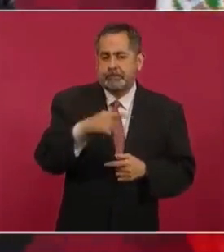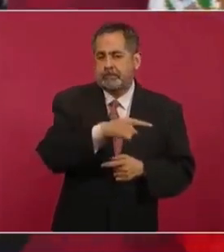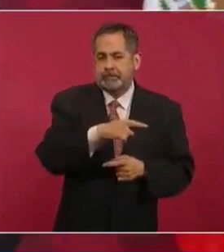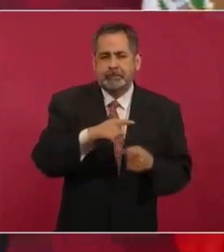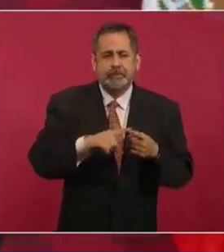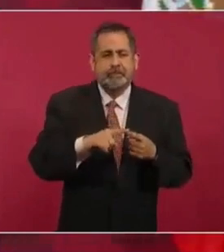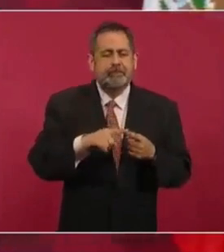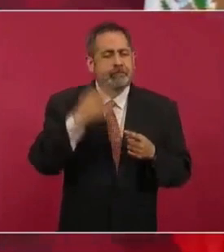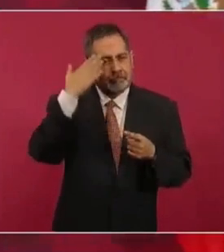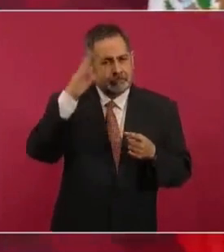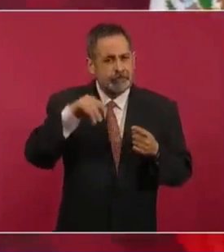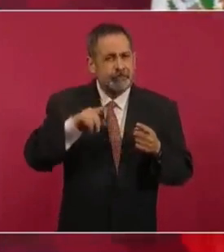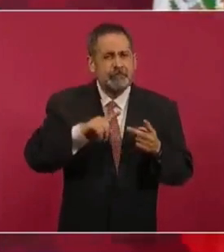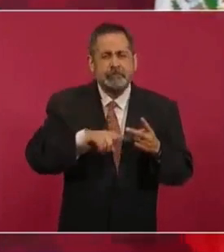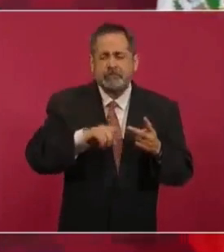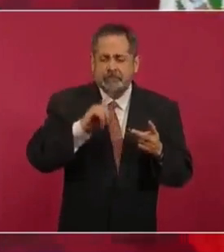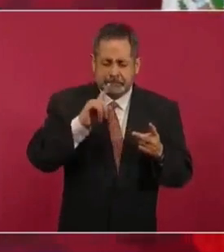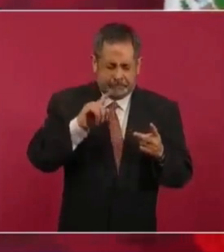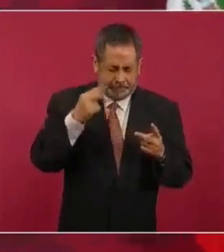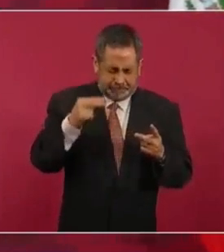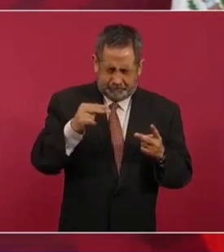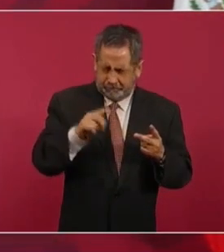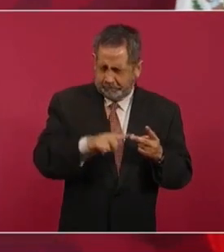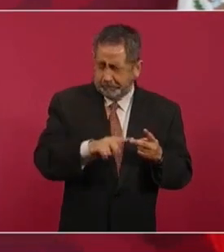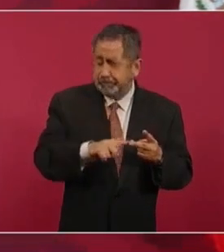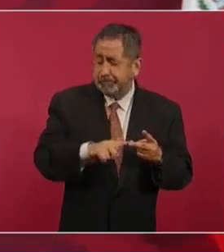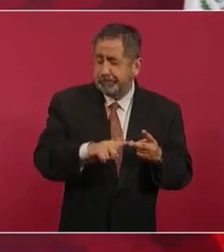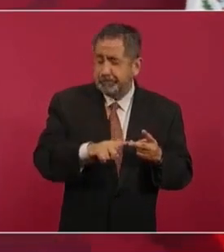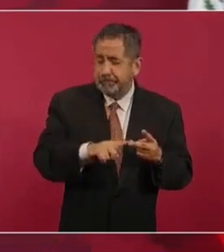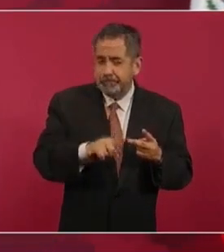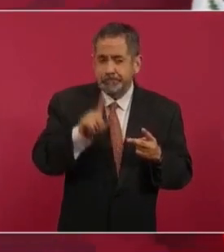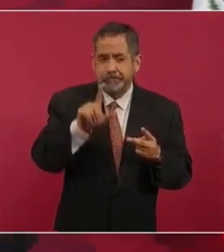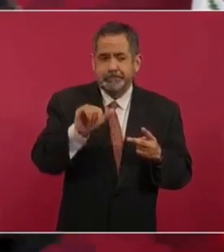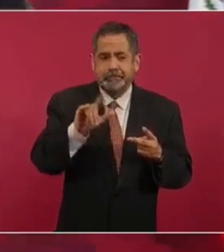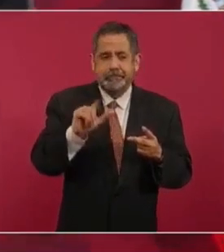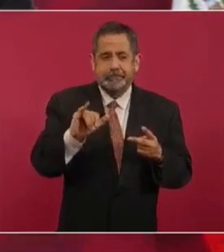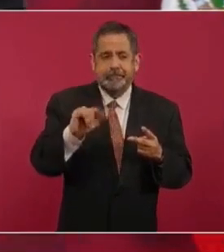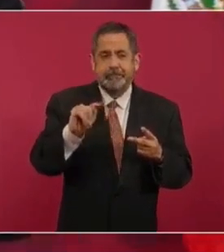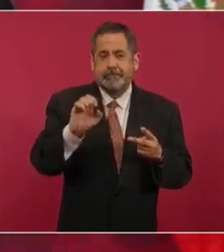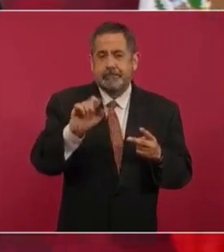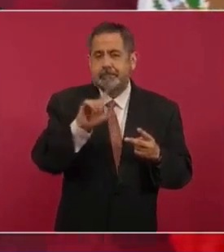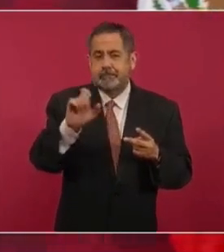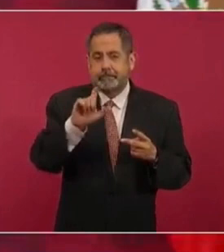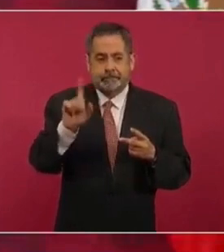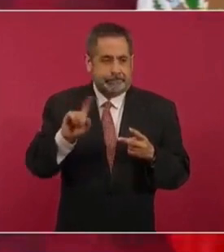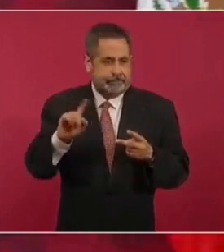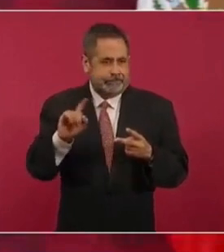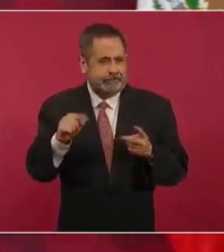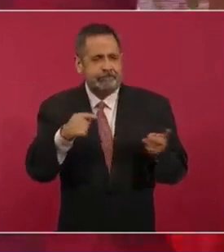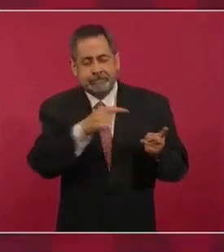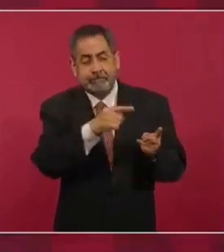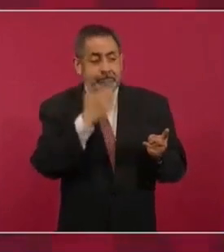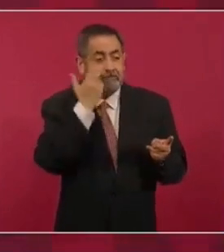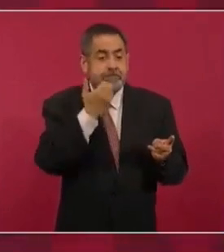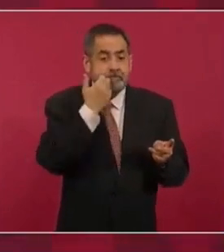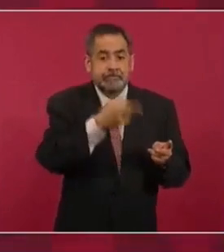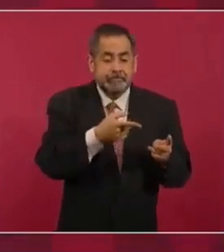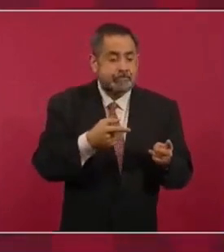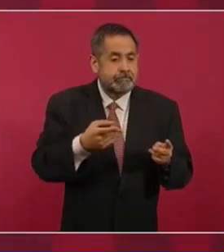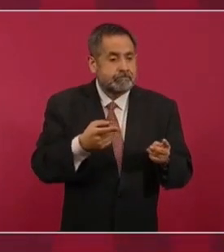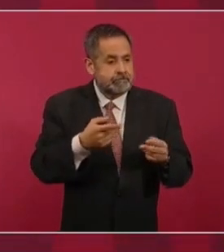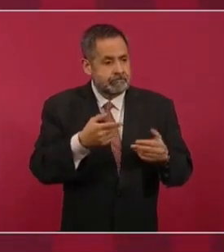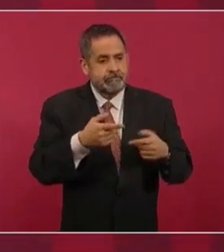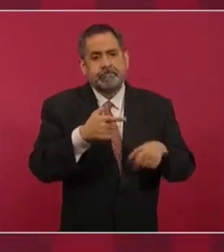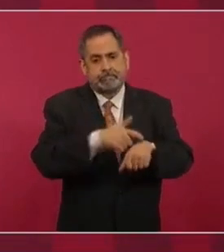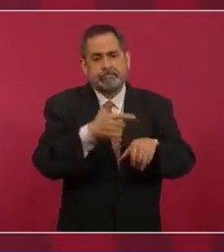la señora Lili Lili Tellez, pues ya es porque se necesita